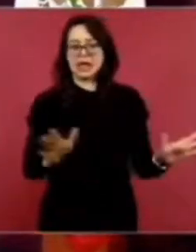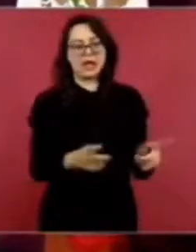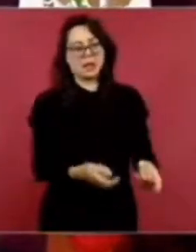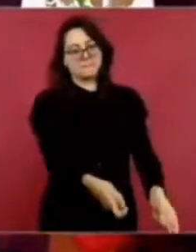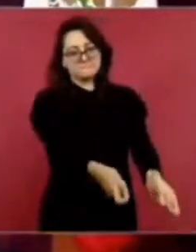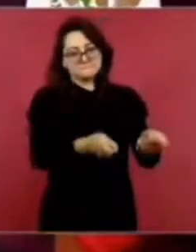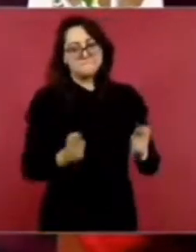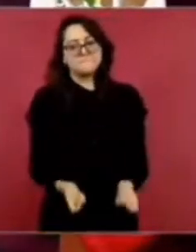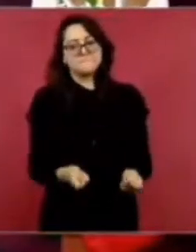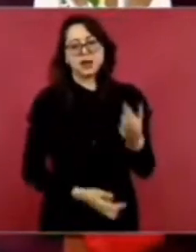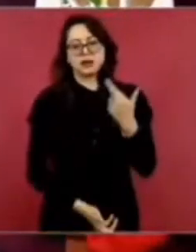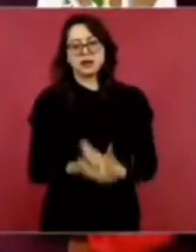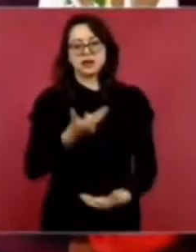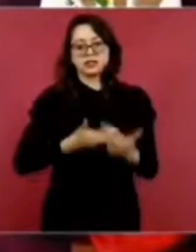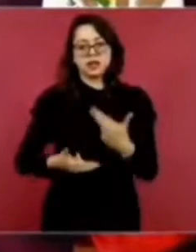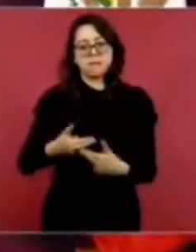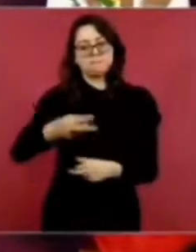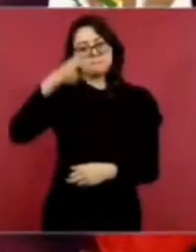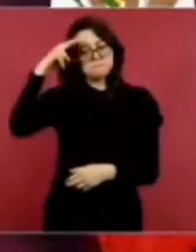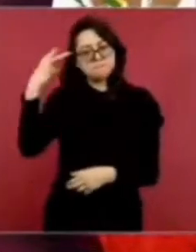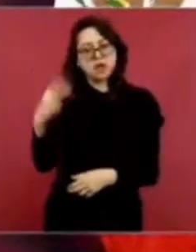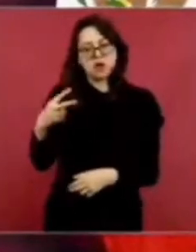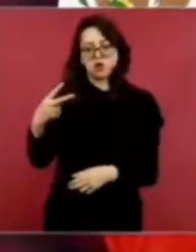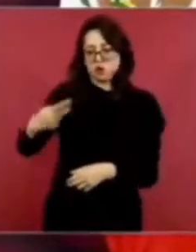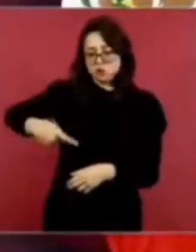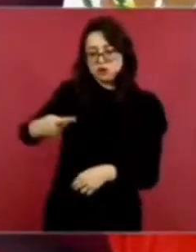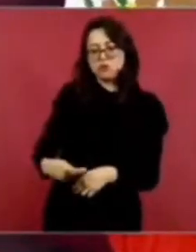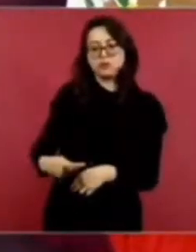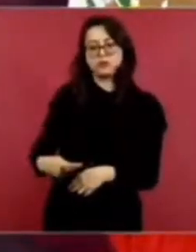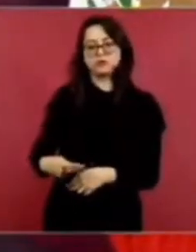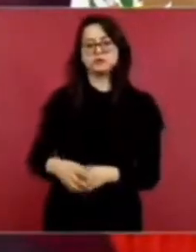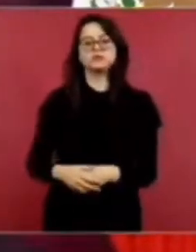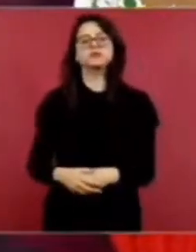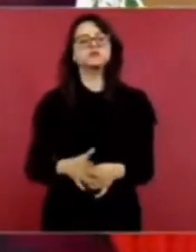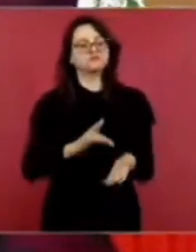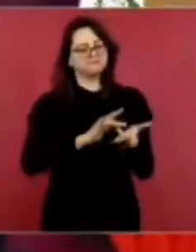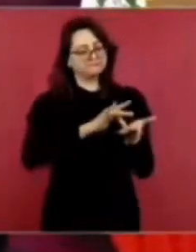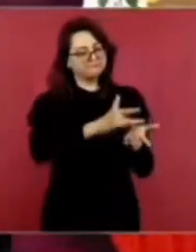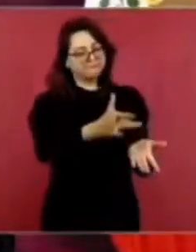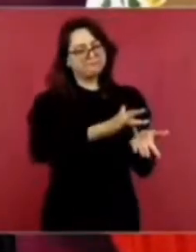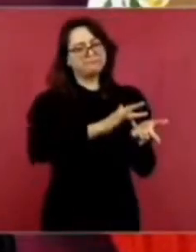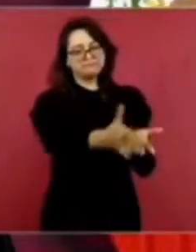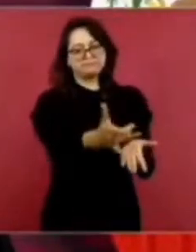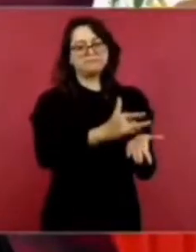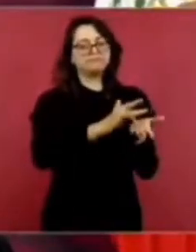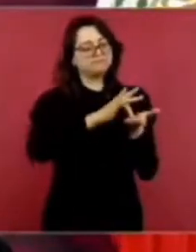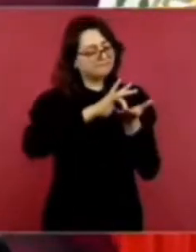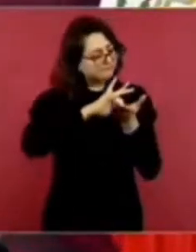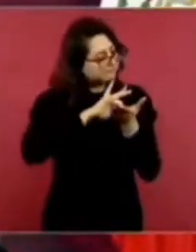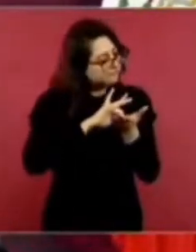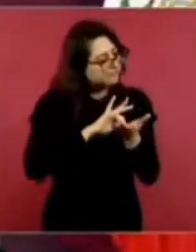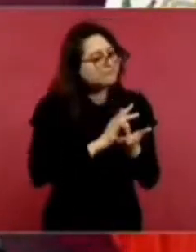Este, pero agradecerle mucho, mucho, mucho, por esto.